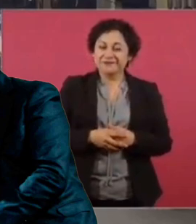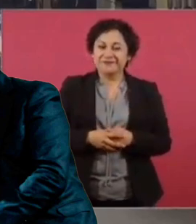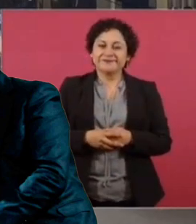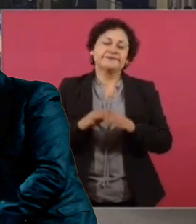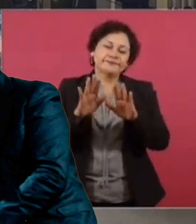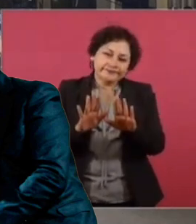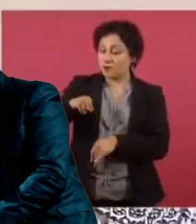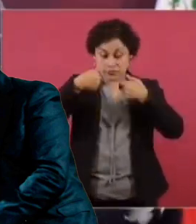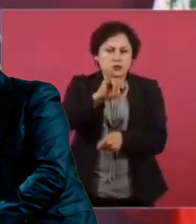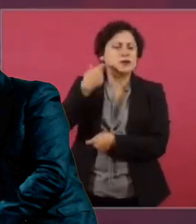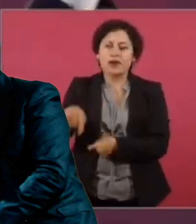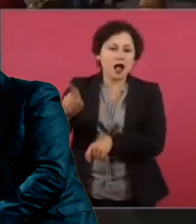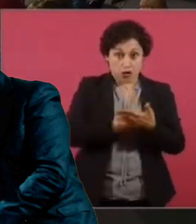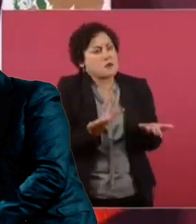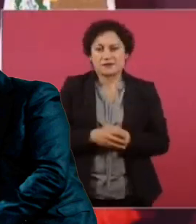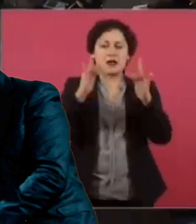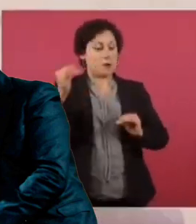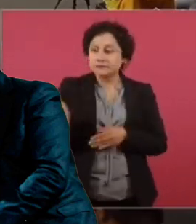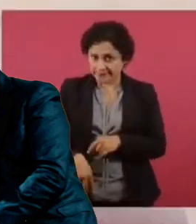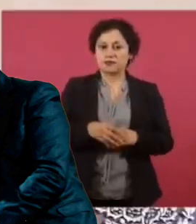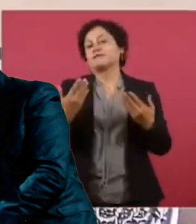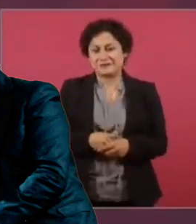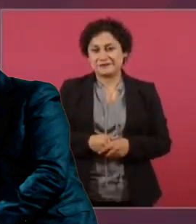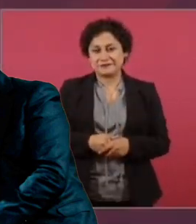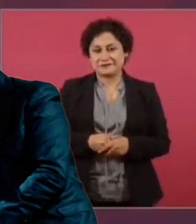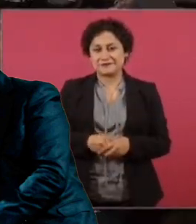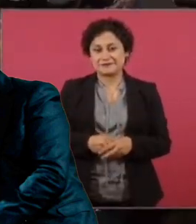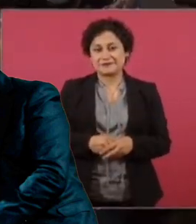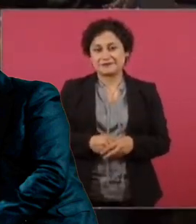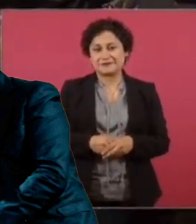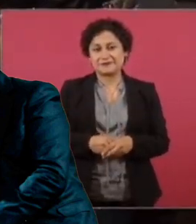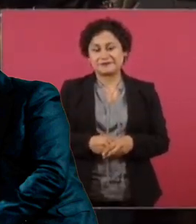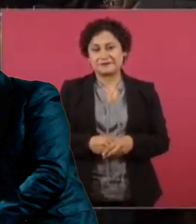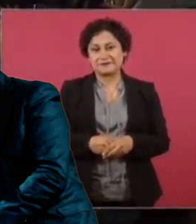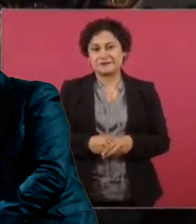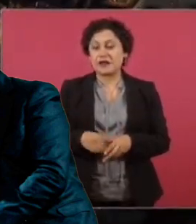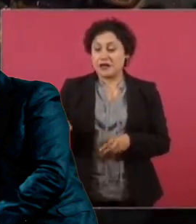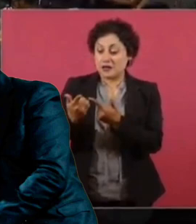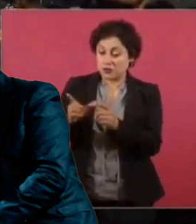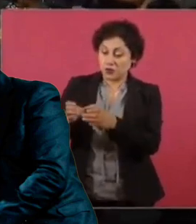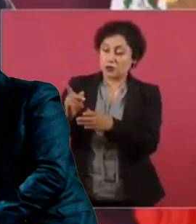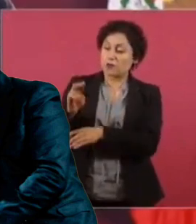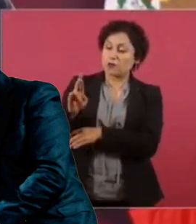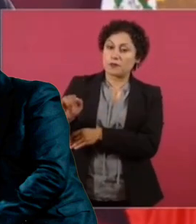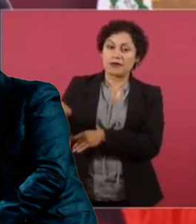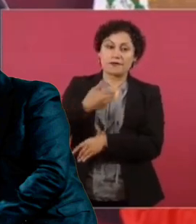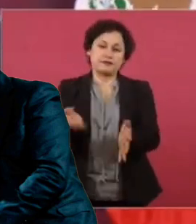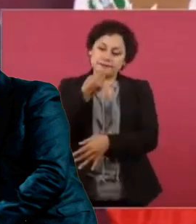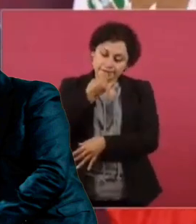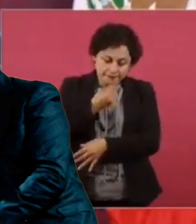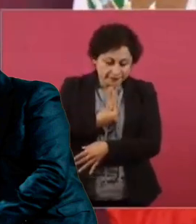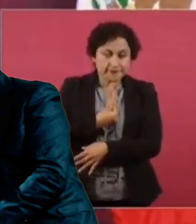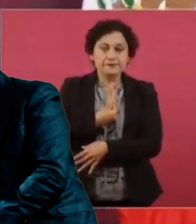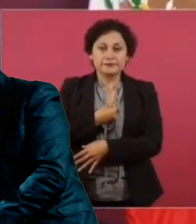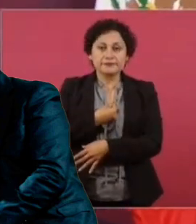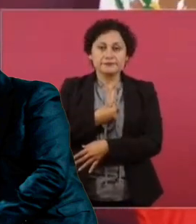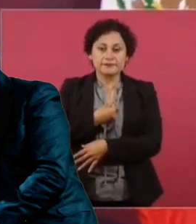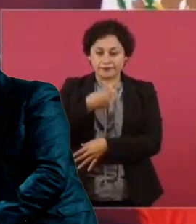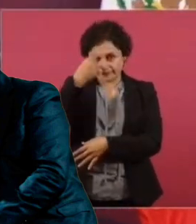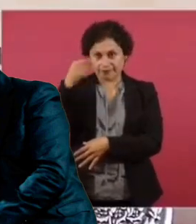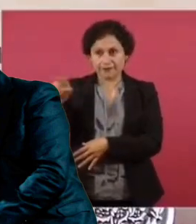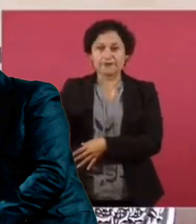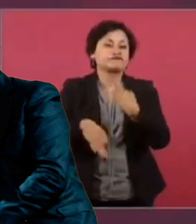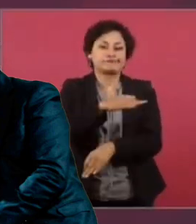ahora que viene esto. Unos momentos después. Ser presidente, no, venía diciendo, ya, ni modo, Beatriz,